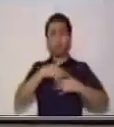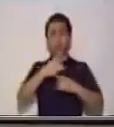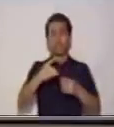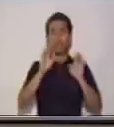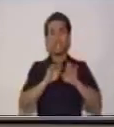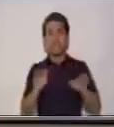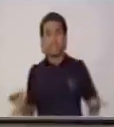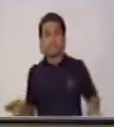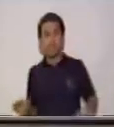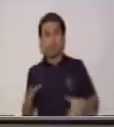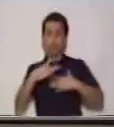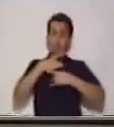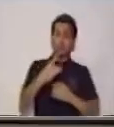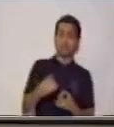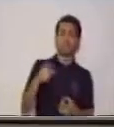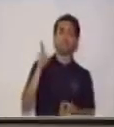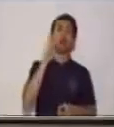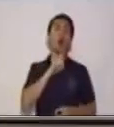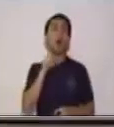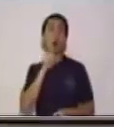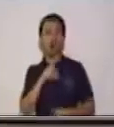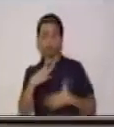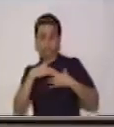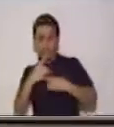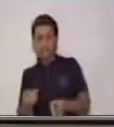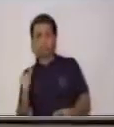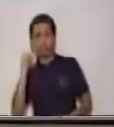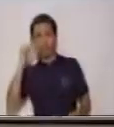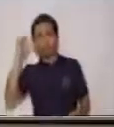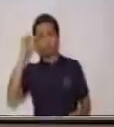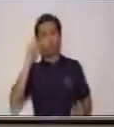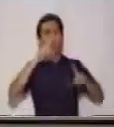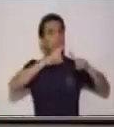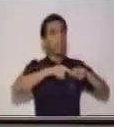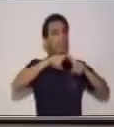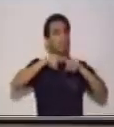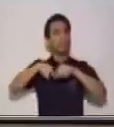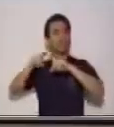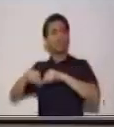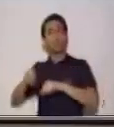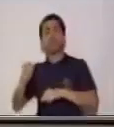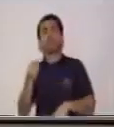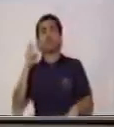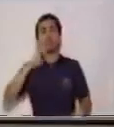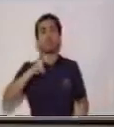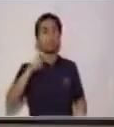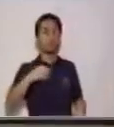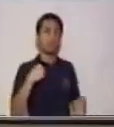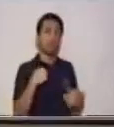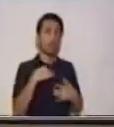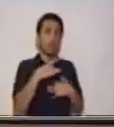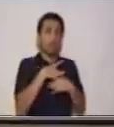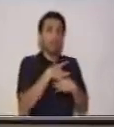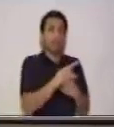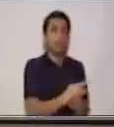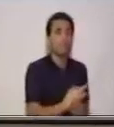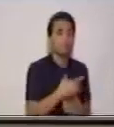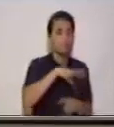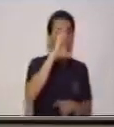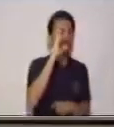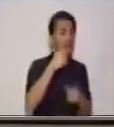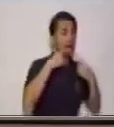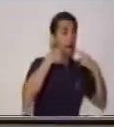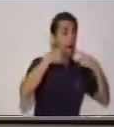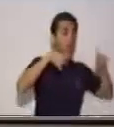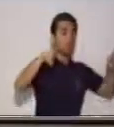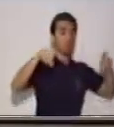otro para adultos. Es según la necesidad que se va teniendo que nosotros nos vamos a interesar por ciertos anuncios